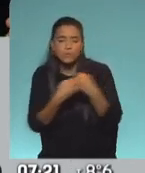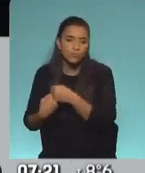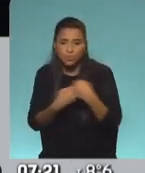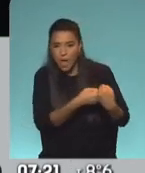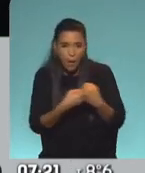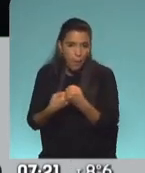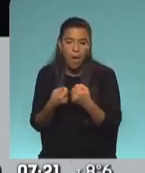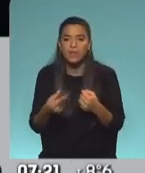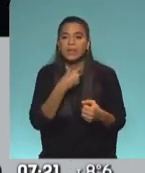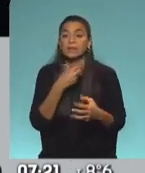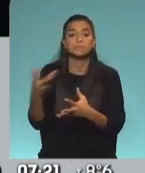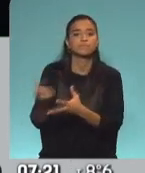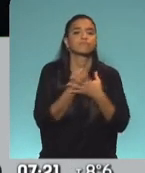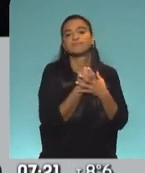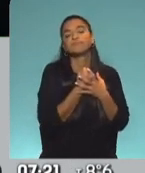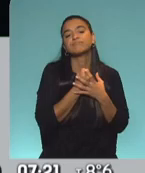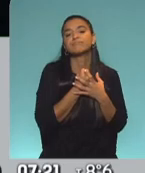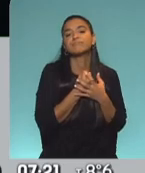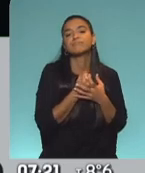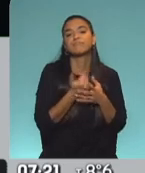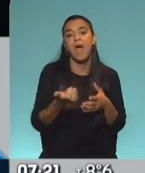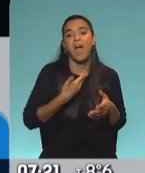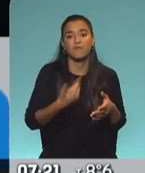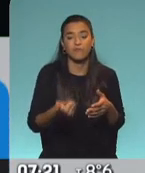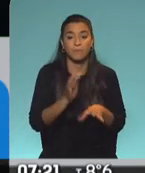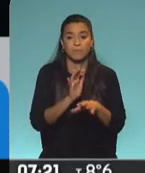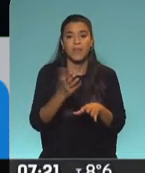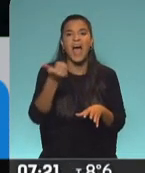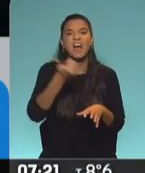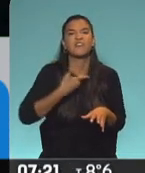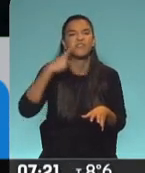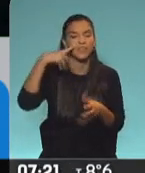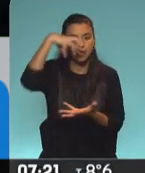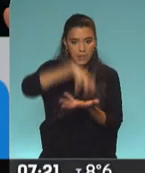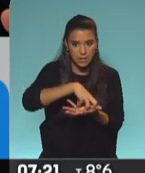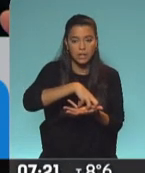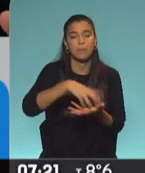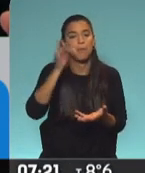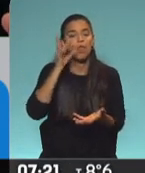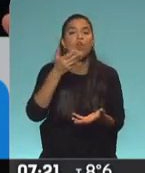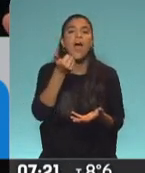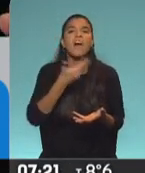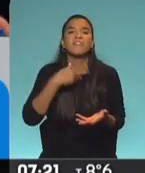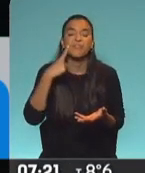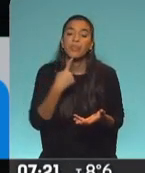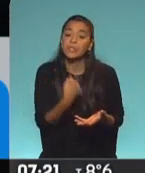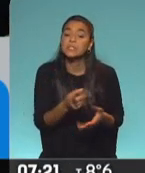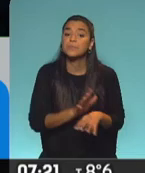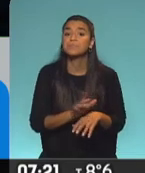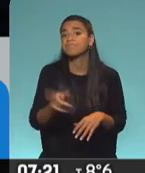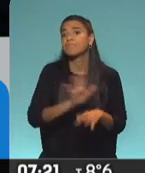punto tal que se lo terminó llevando la AFI, pese a que Patricia Bullrich había